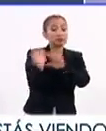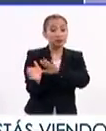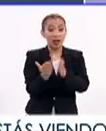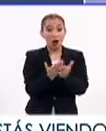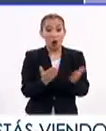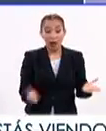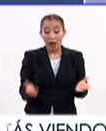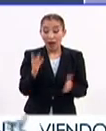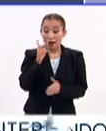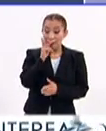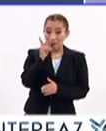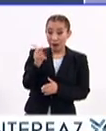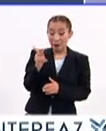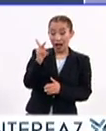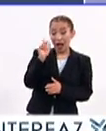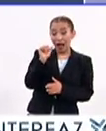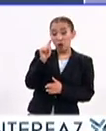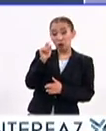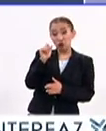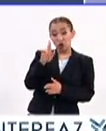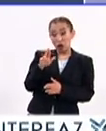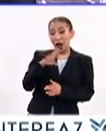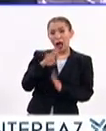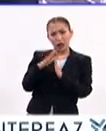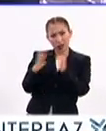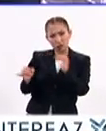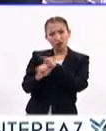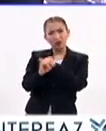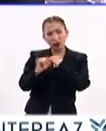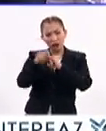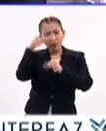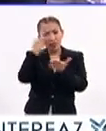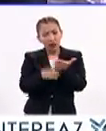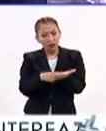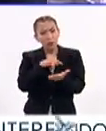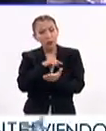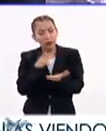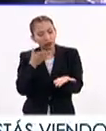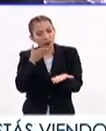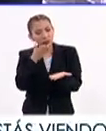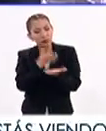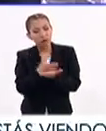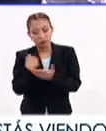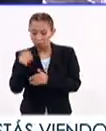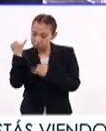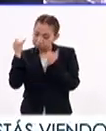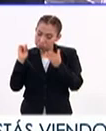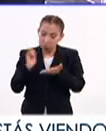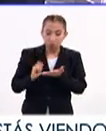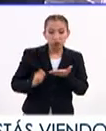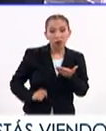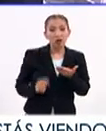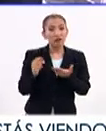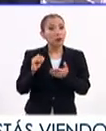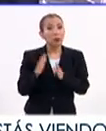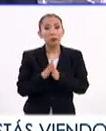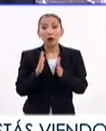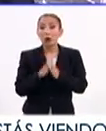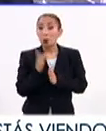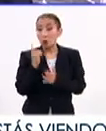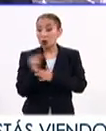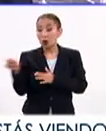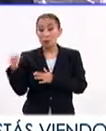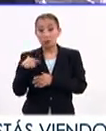concepto de que las cosas están, incluso libros, hay libros digitales, están acercando este periodo y no están participando